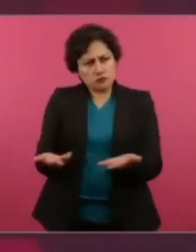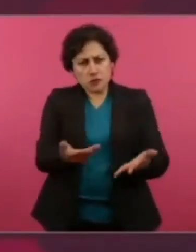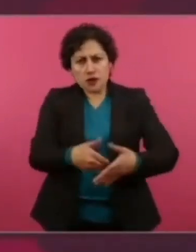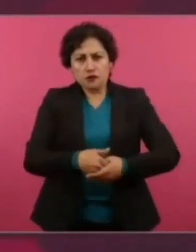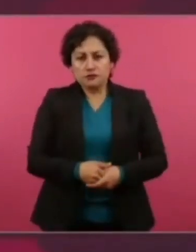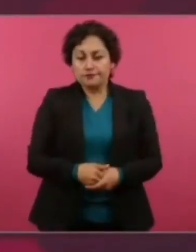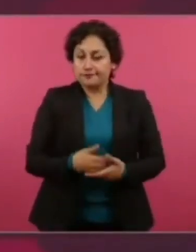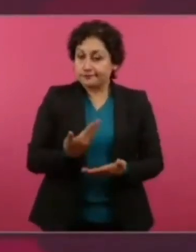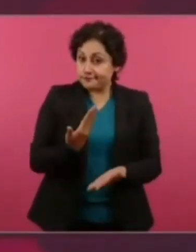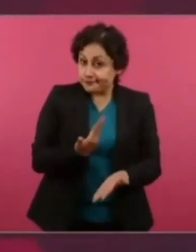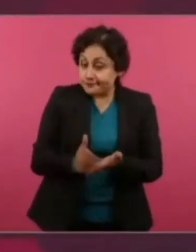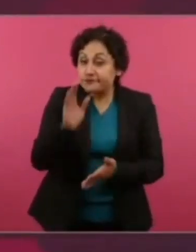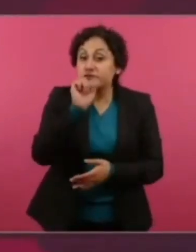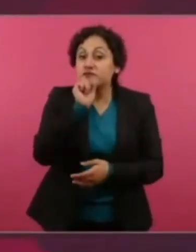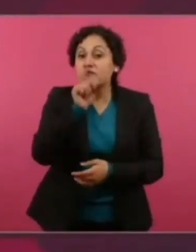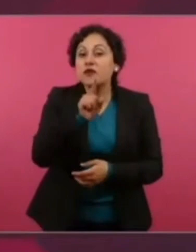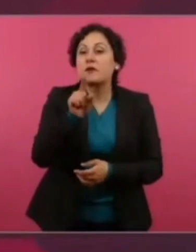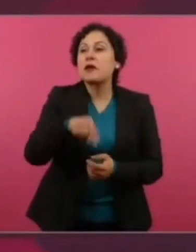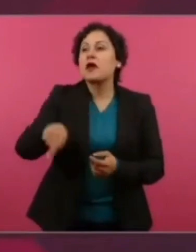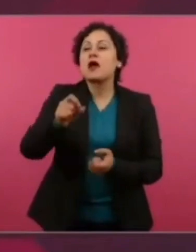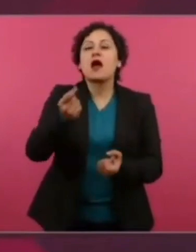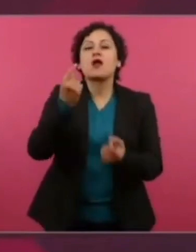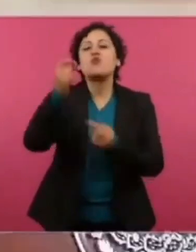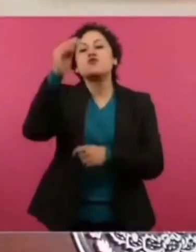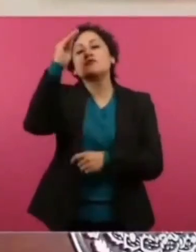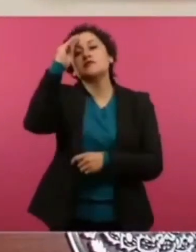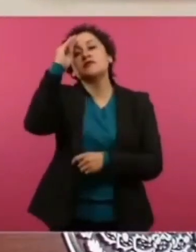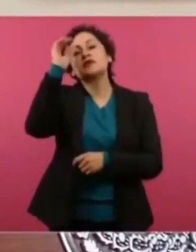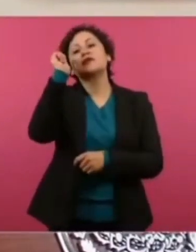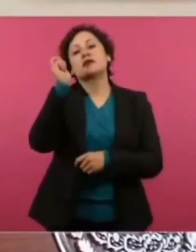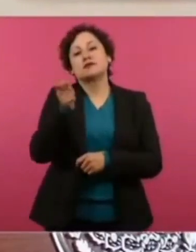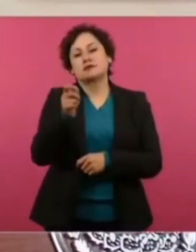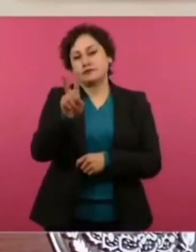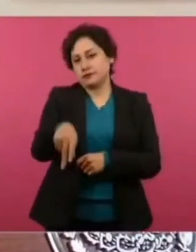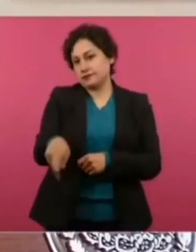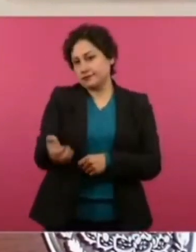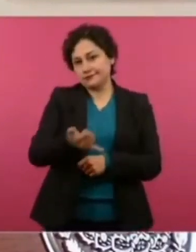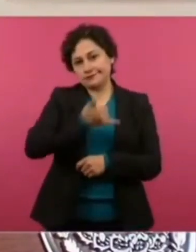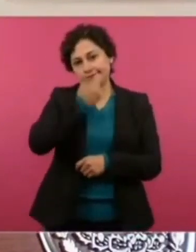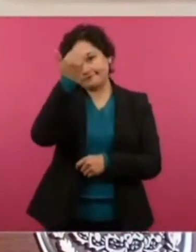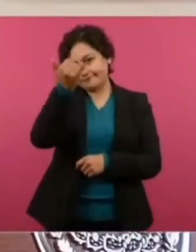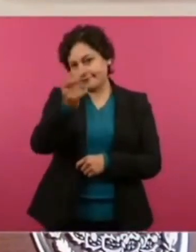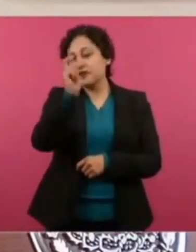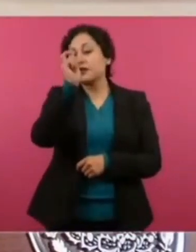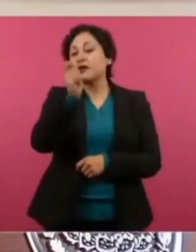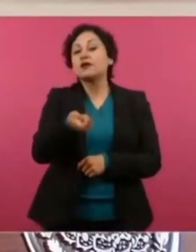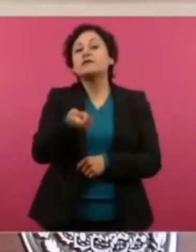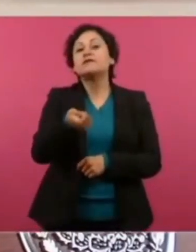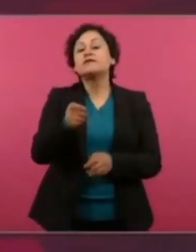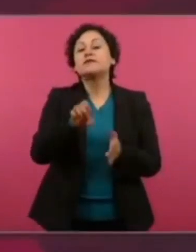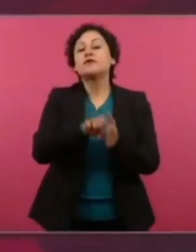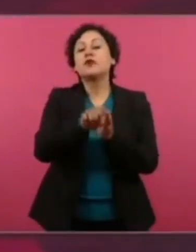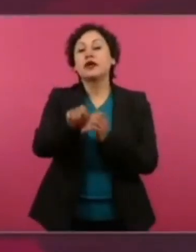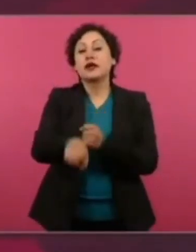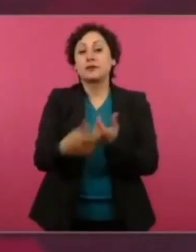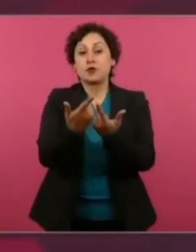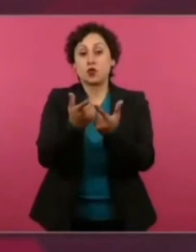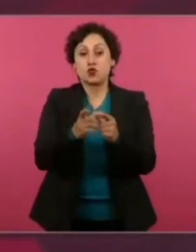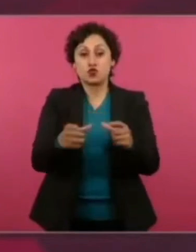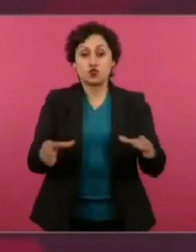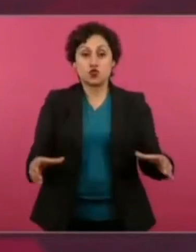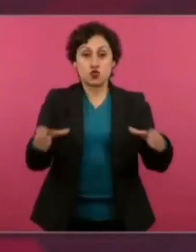error, de que los movimientos dependen